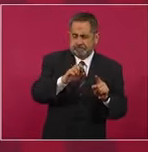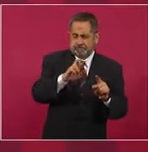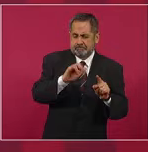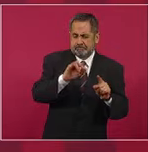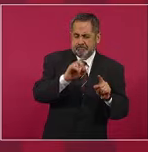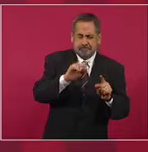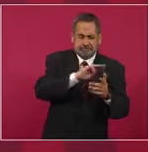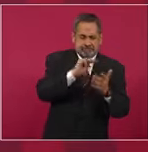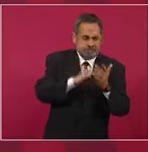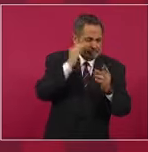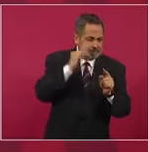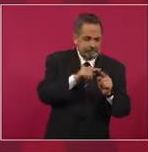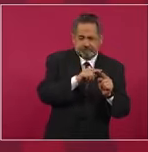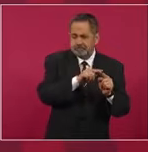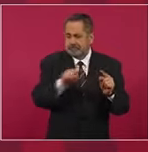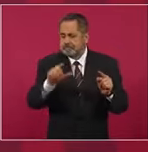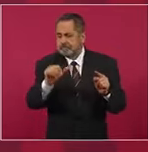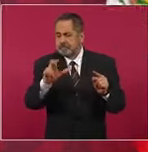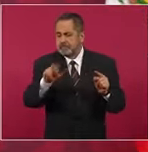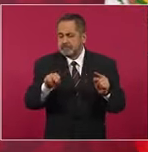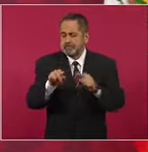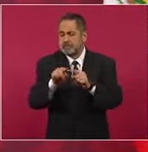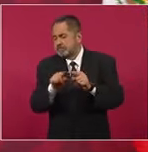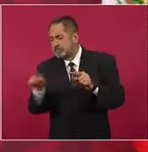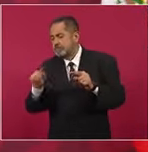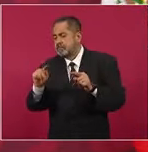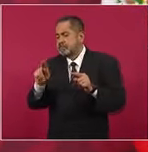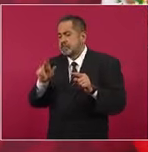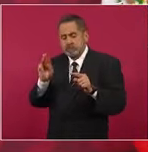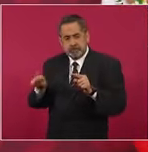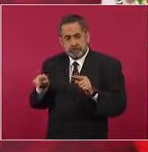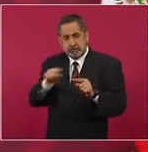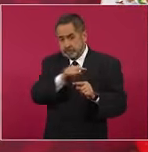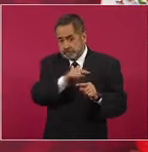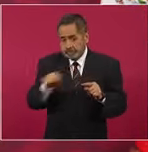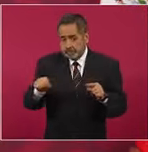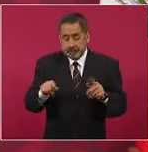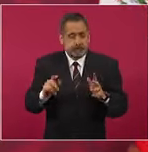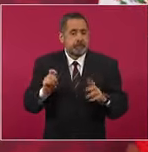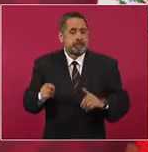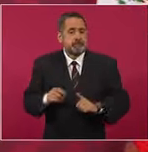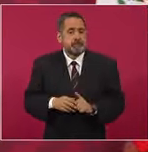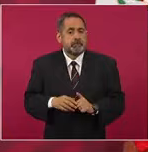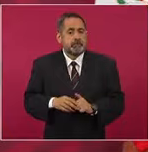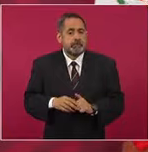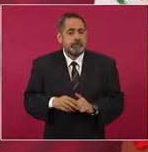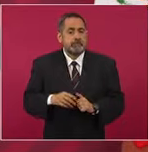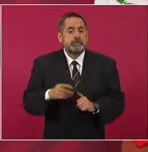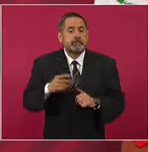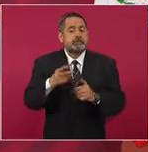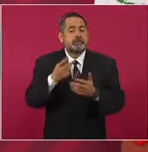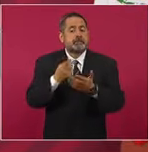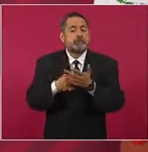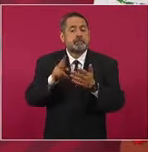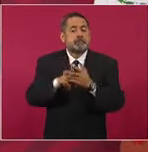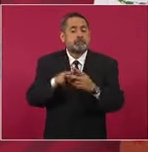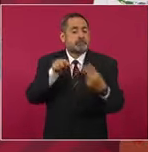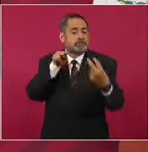a Cancún, Cacún-Tulum, que es de doble vía